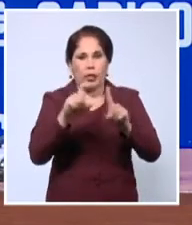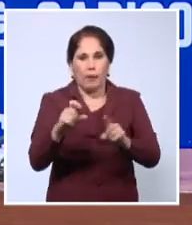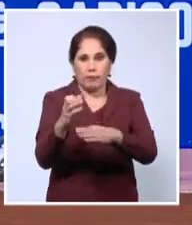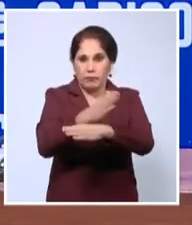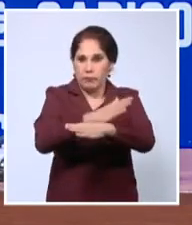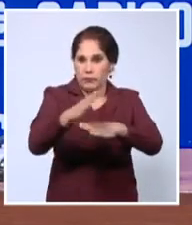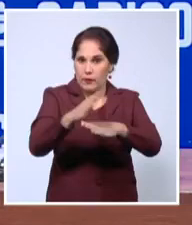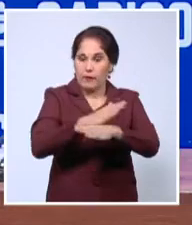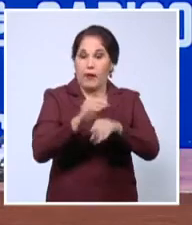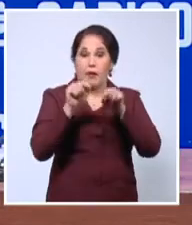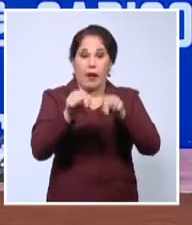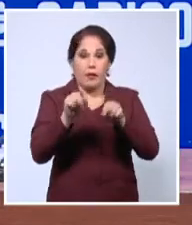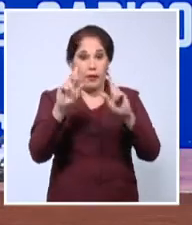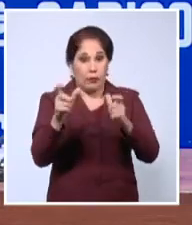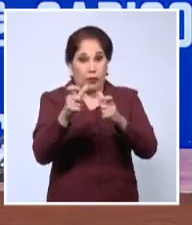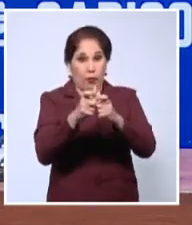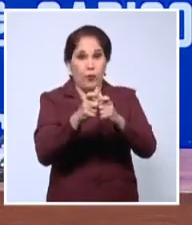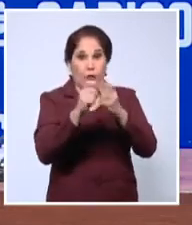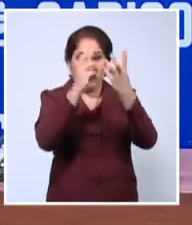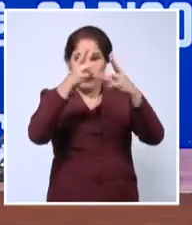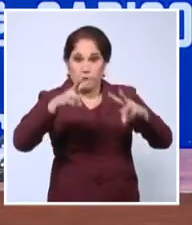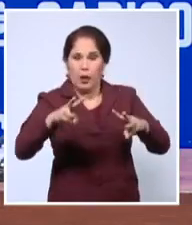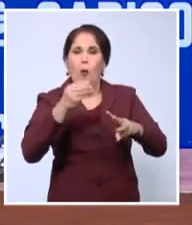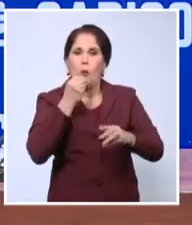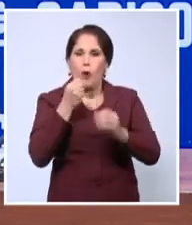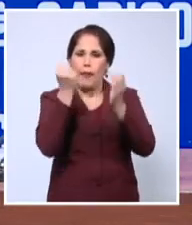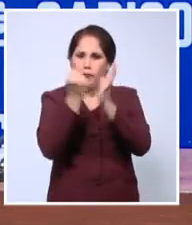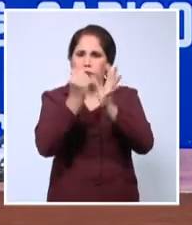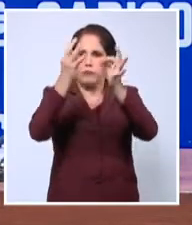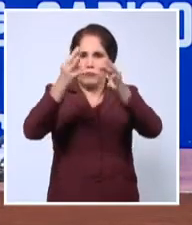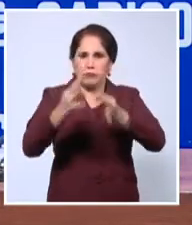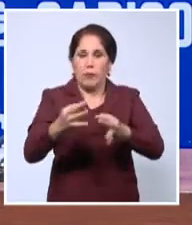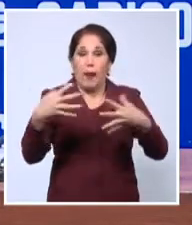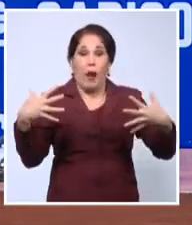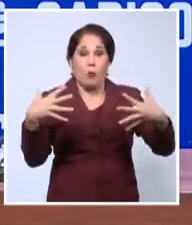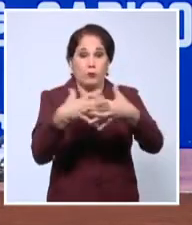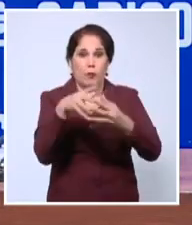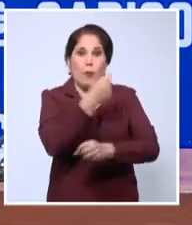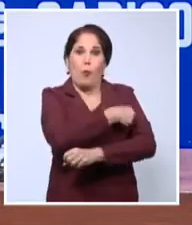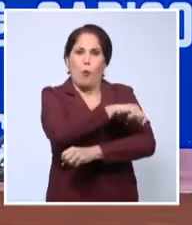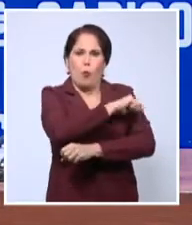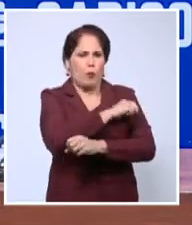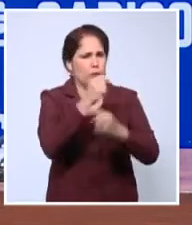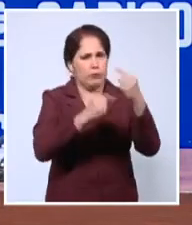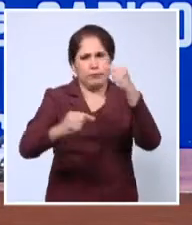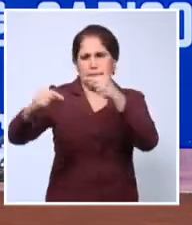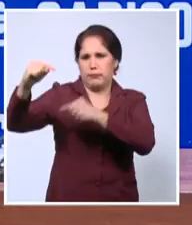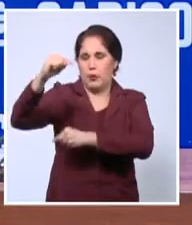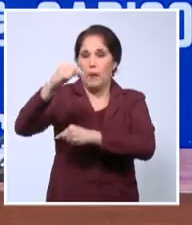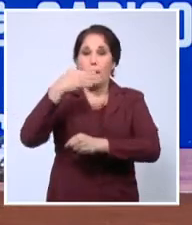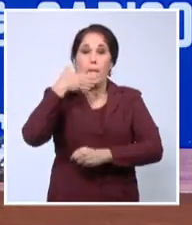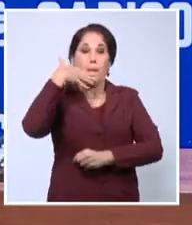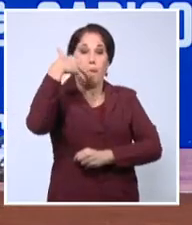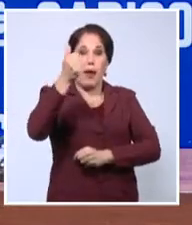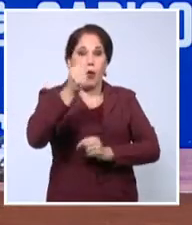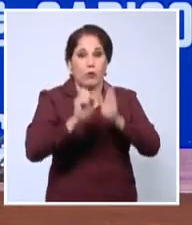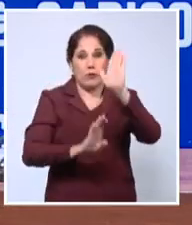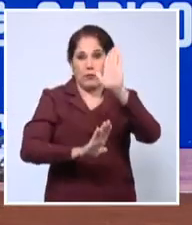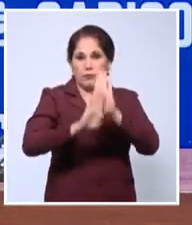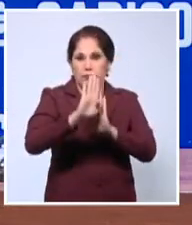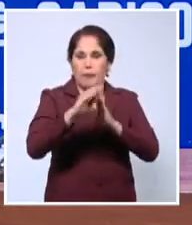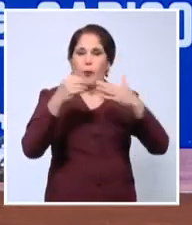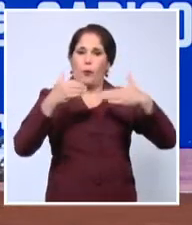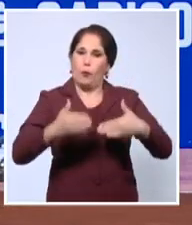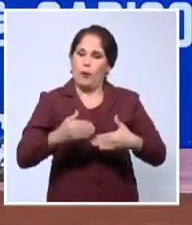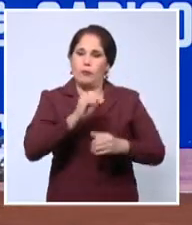de manera que este encuentro sirva para confirmar que la unidad de los pueblos es esencial para el mejoramiento humano y